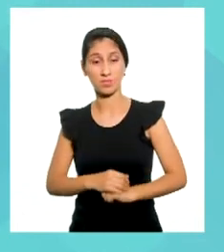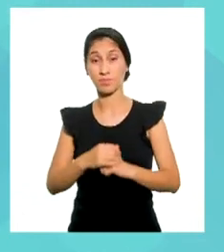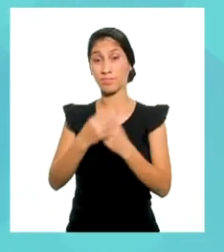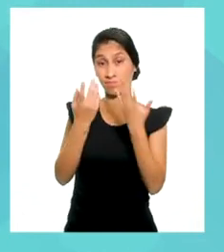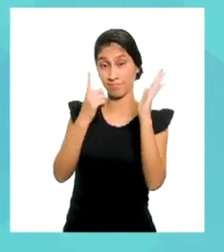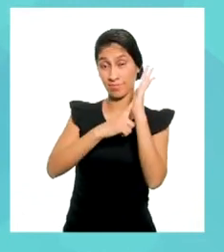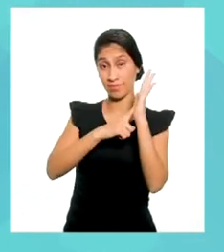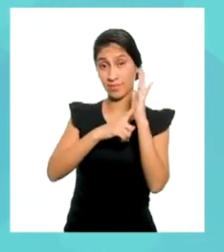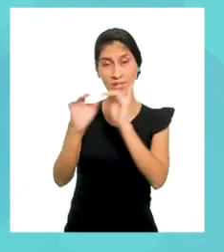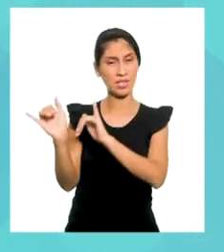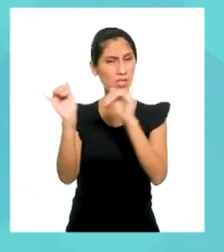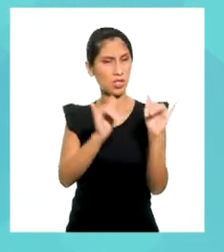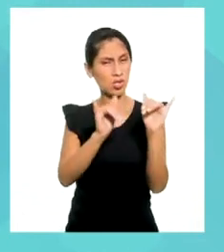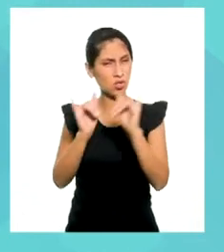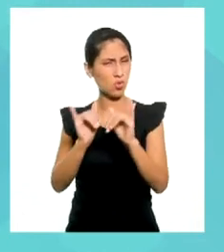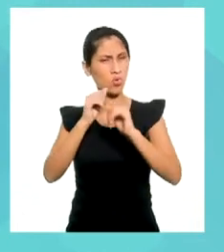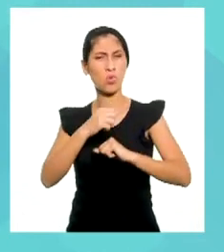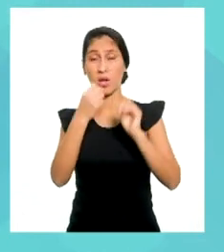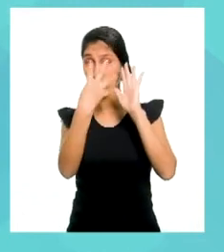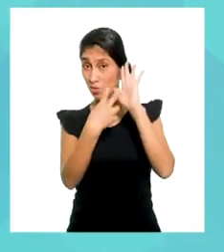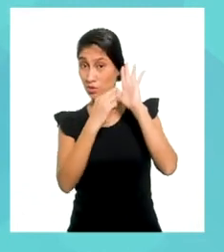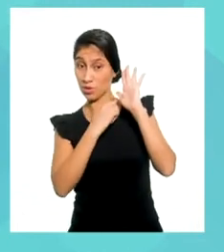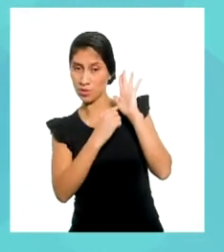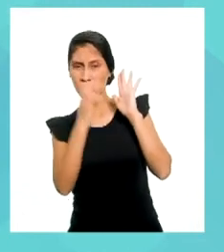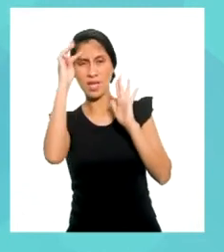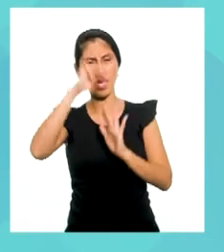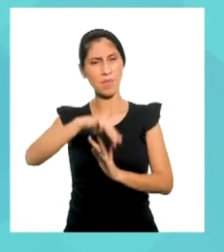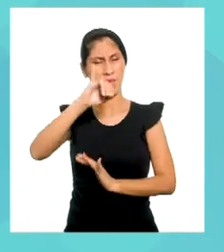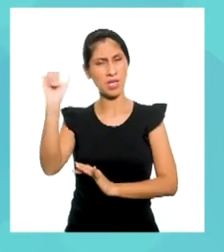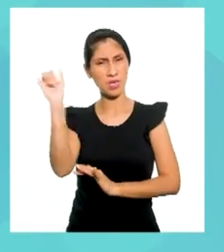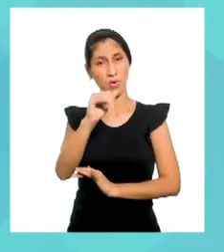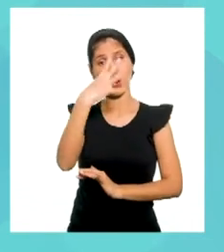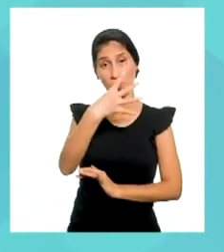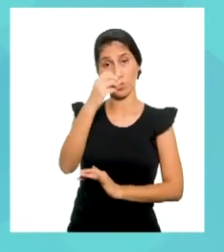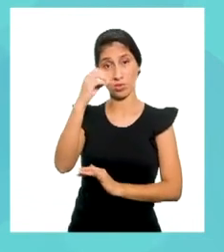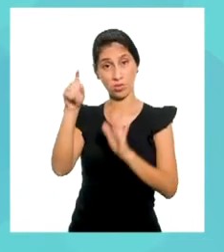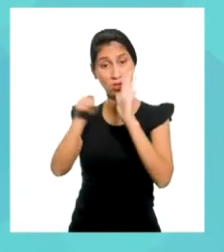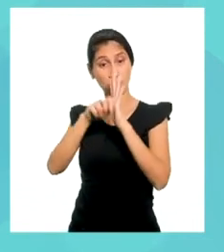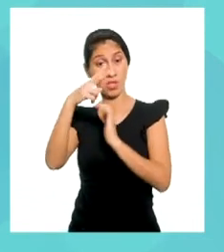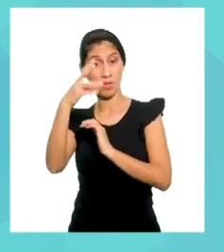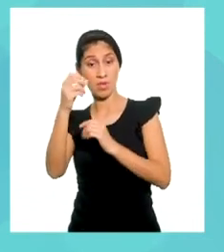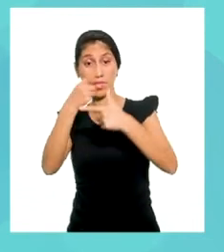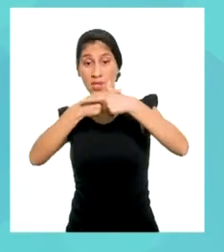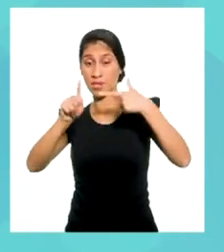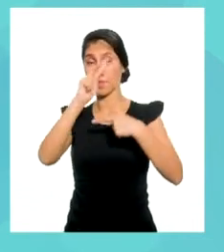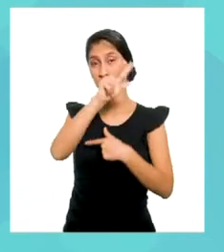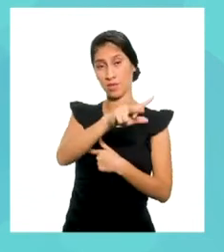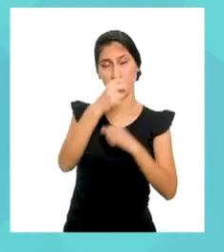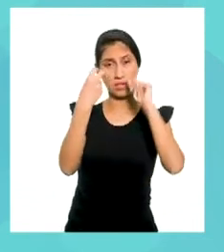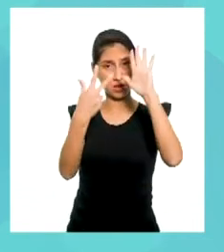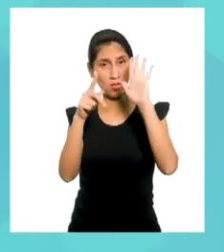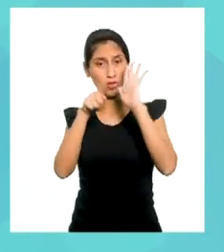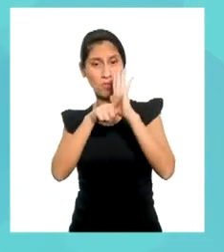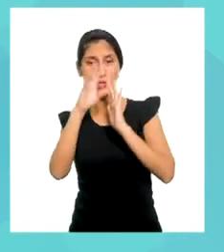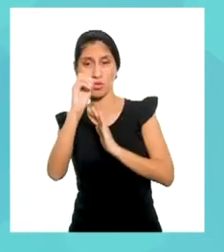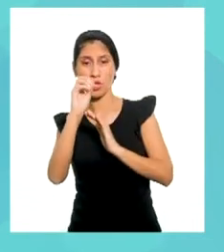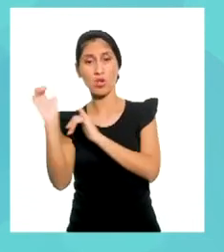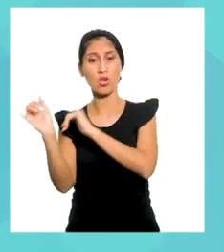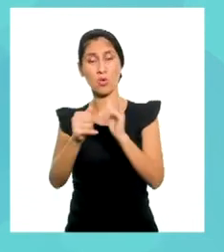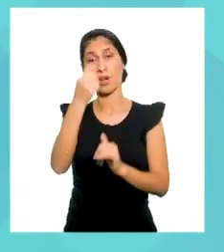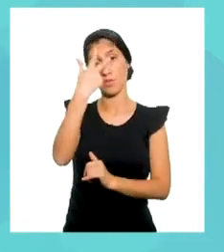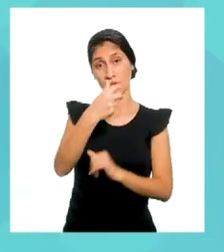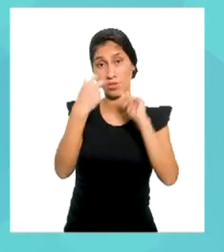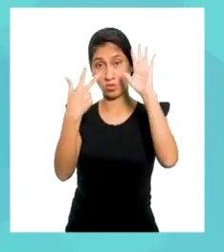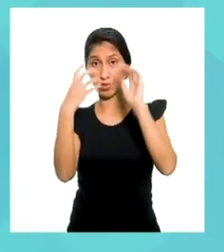X y se dividen entre el resultado de la resta de los valores del eje Y. Esto, como